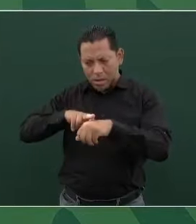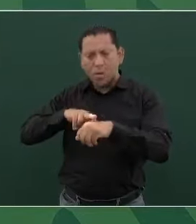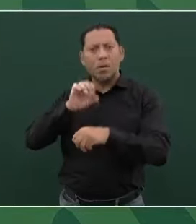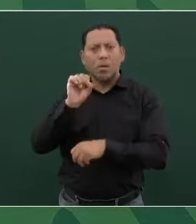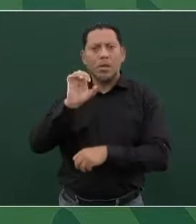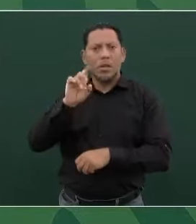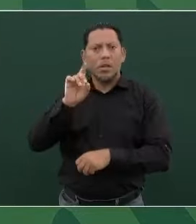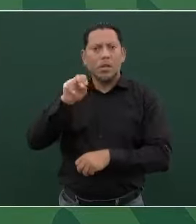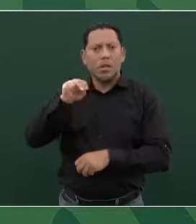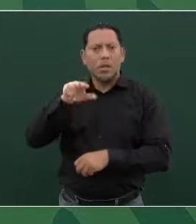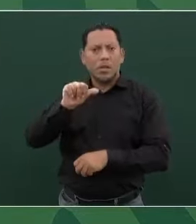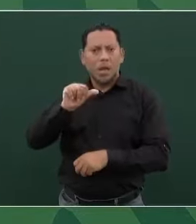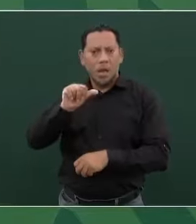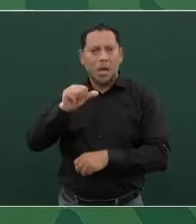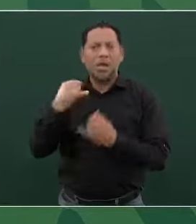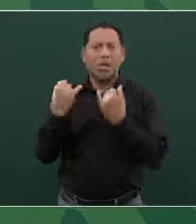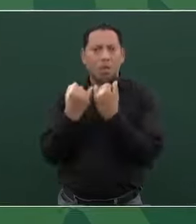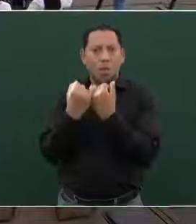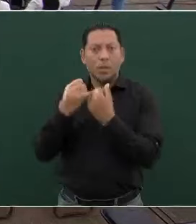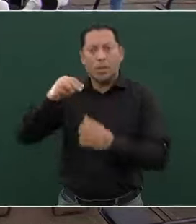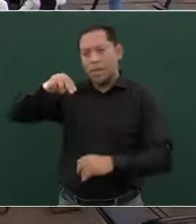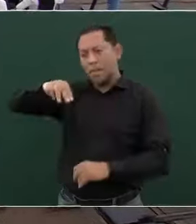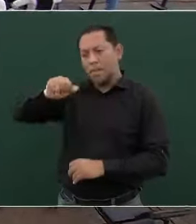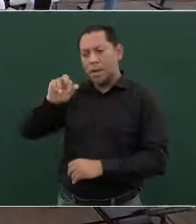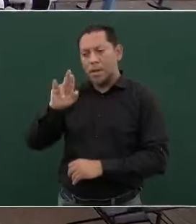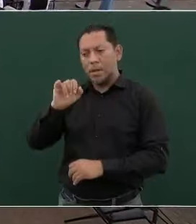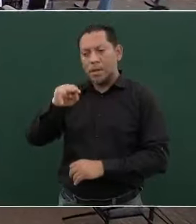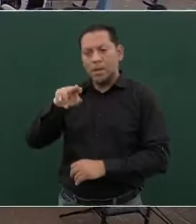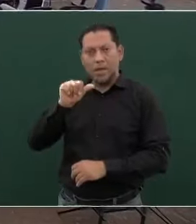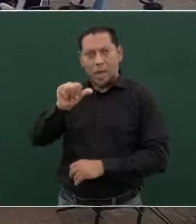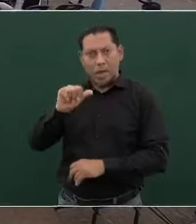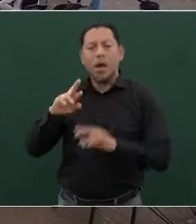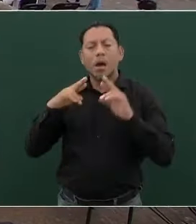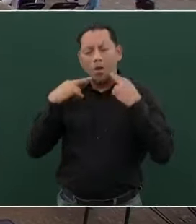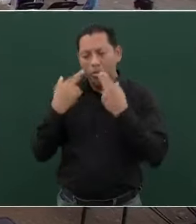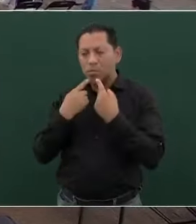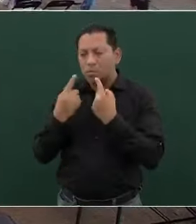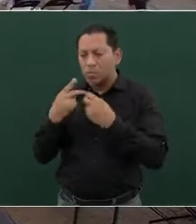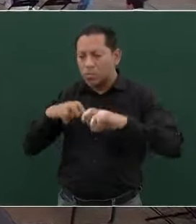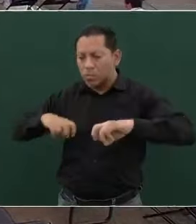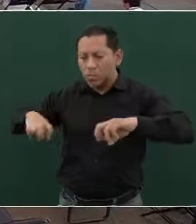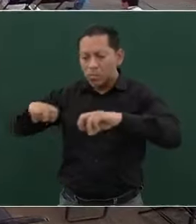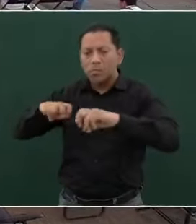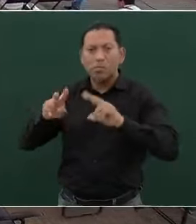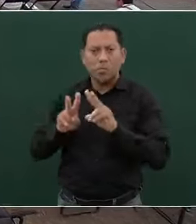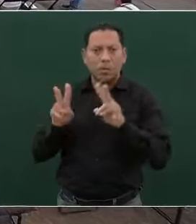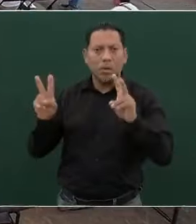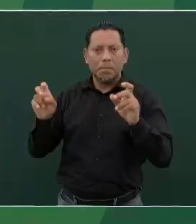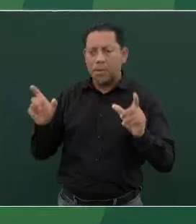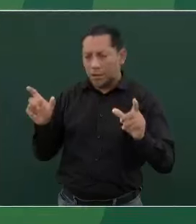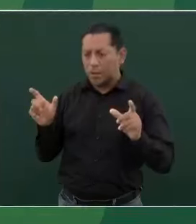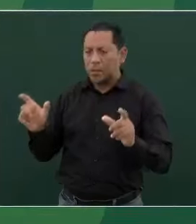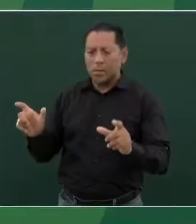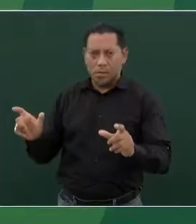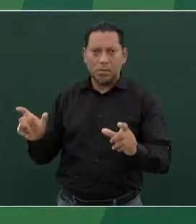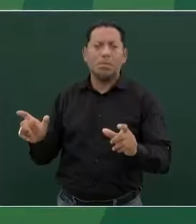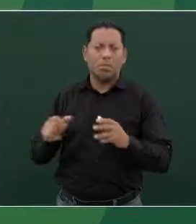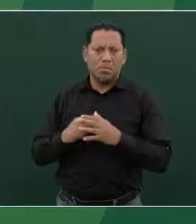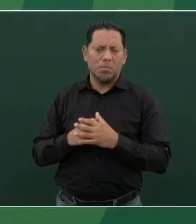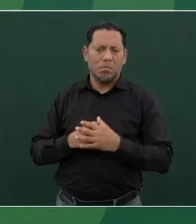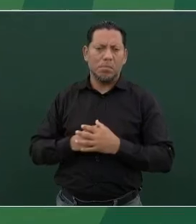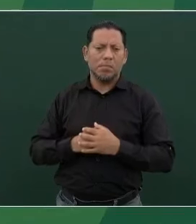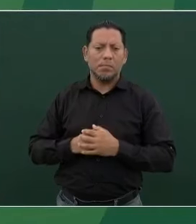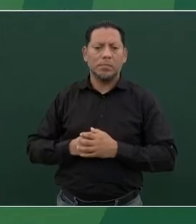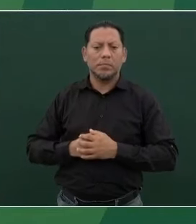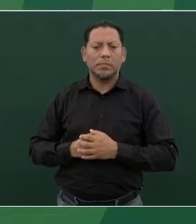Defensa y el secretario de Marina, van a estar para el tema de seguridad.